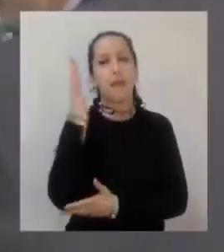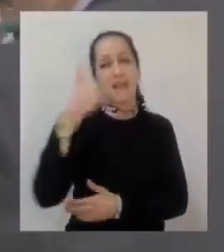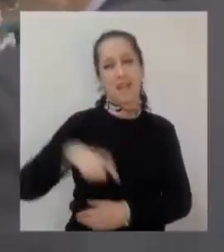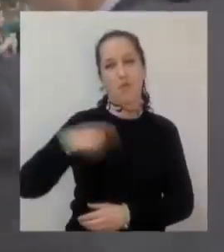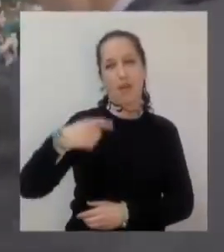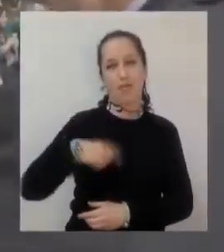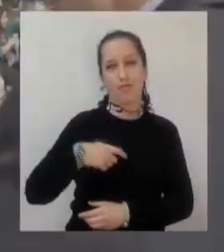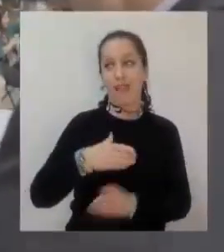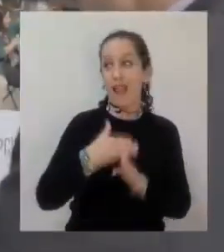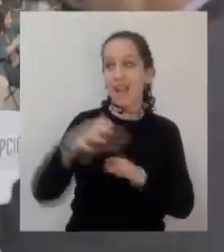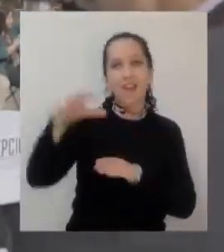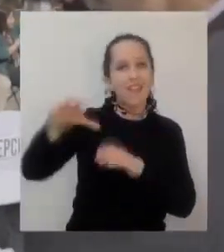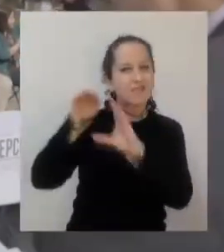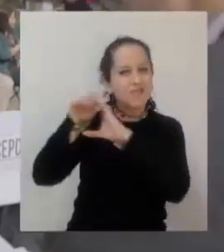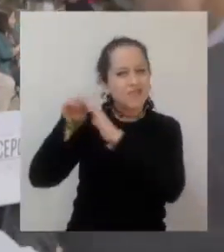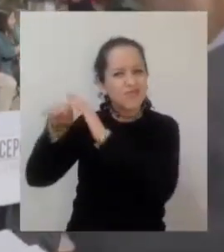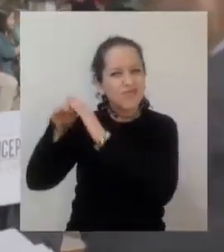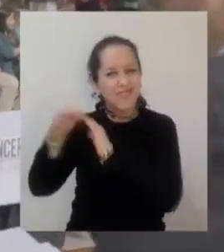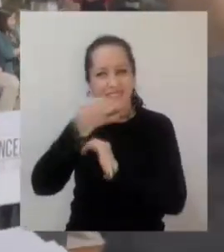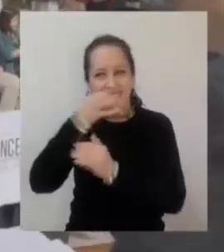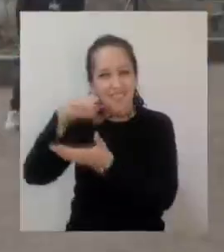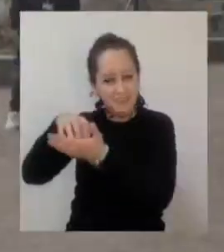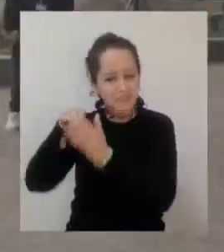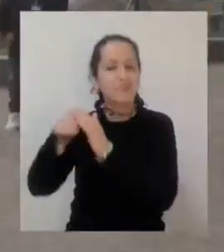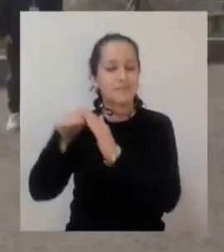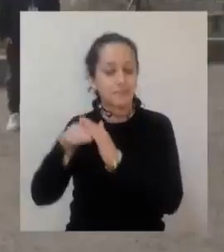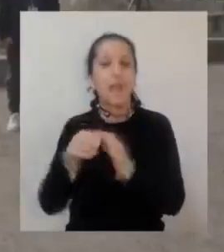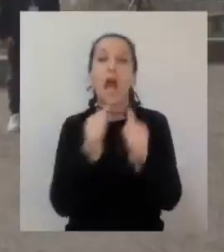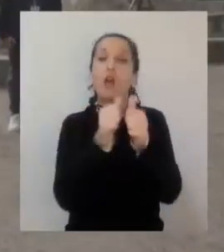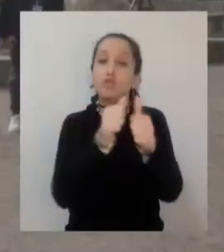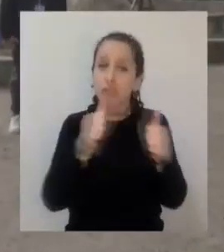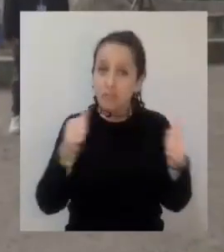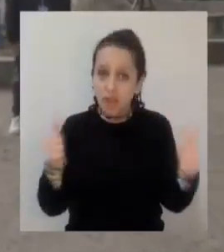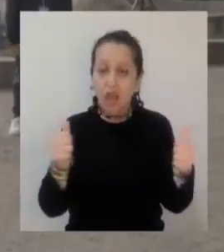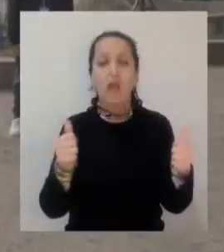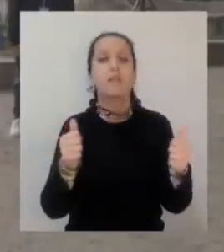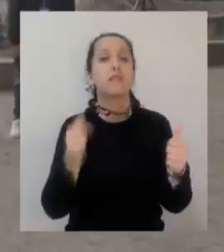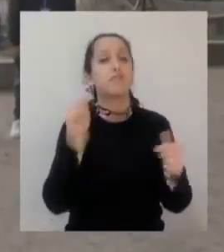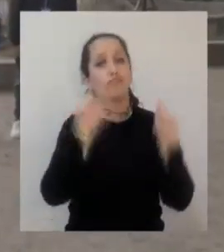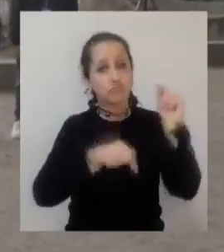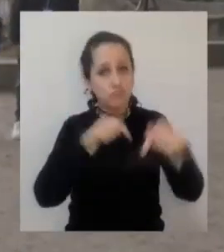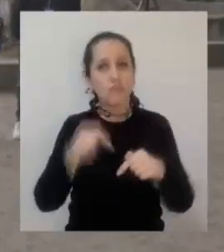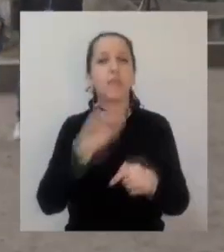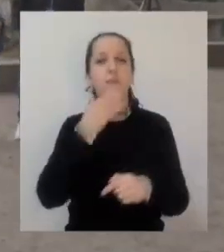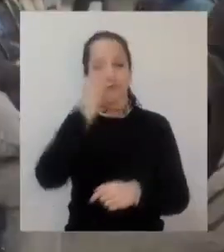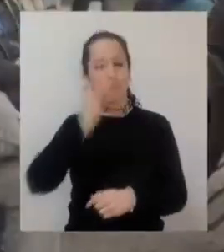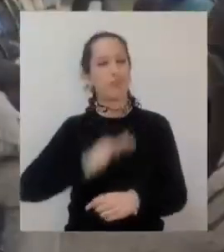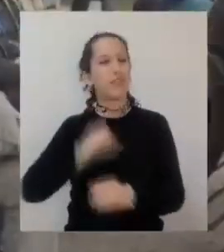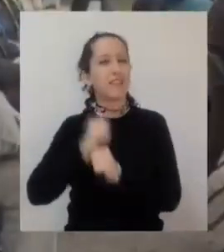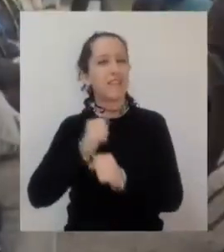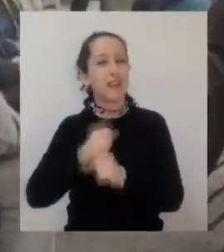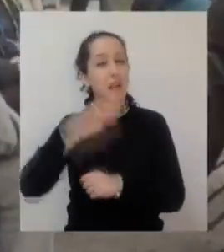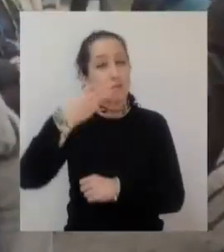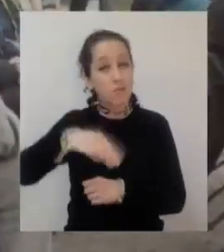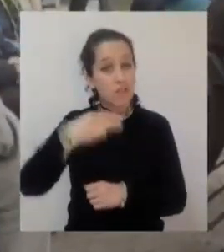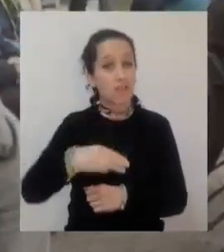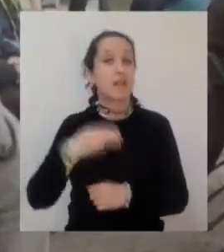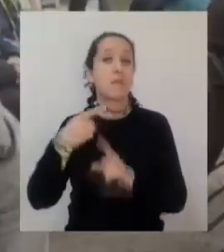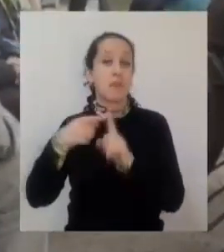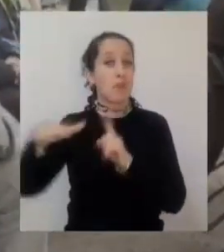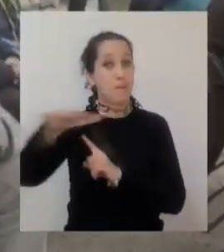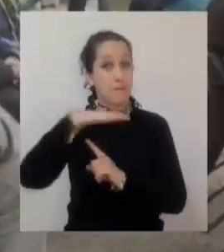del Punto Verde, y también participaron autoridades locales y funcionarias y funcionarios de la Dirección de Medio Ambiente del